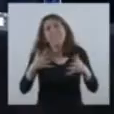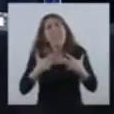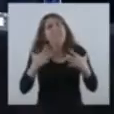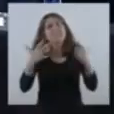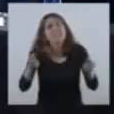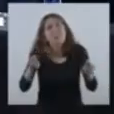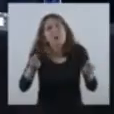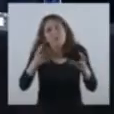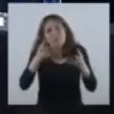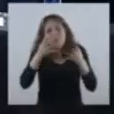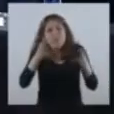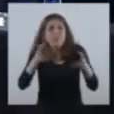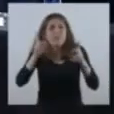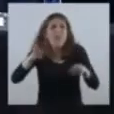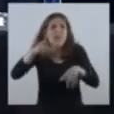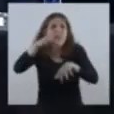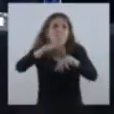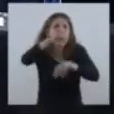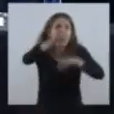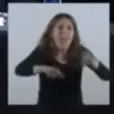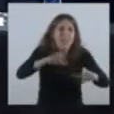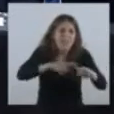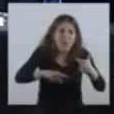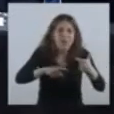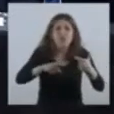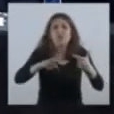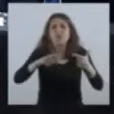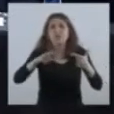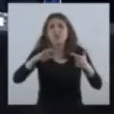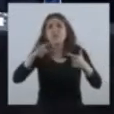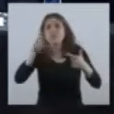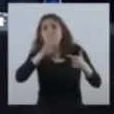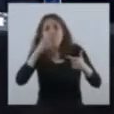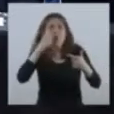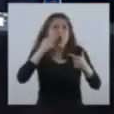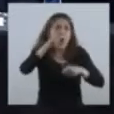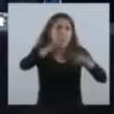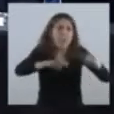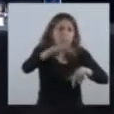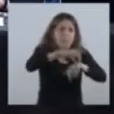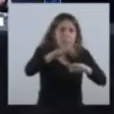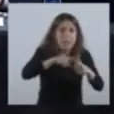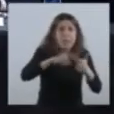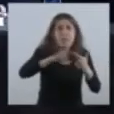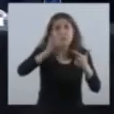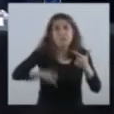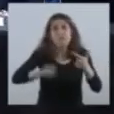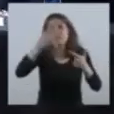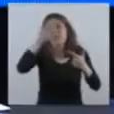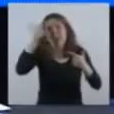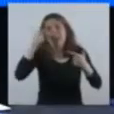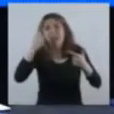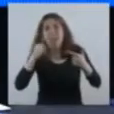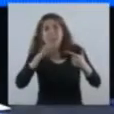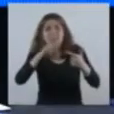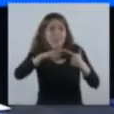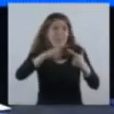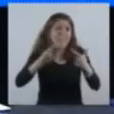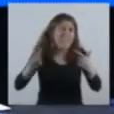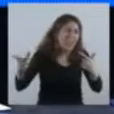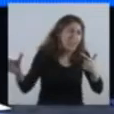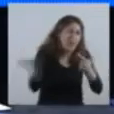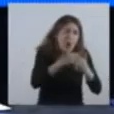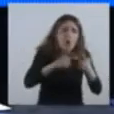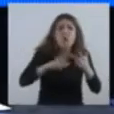Gracias al personal médico, a cada médico, a cada médica, a cada enfermero, a cada enfermera, a cada